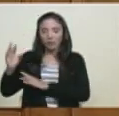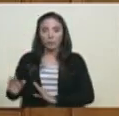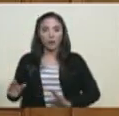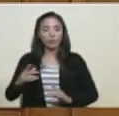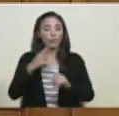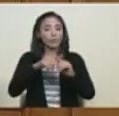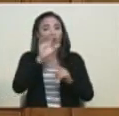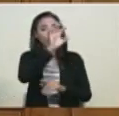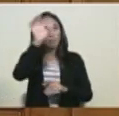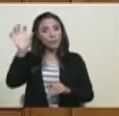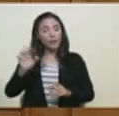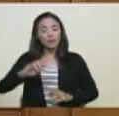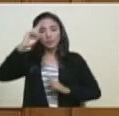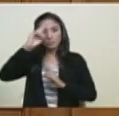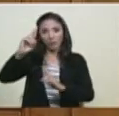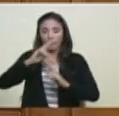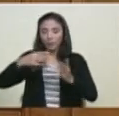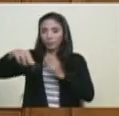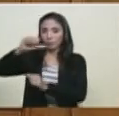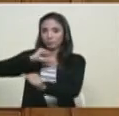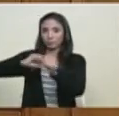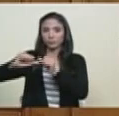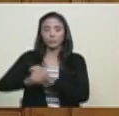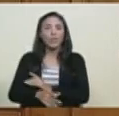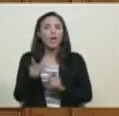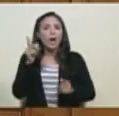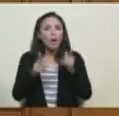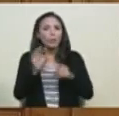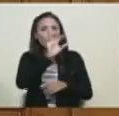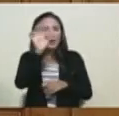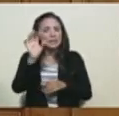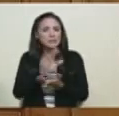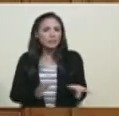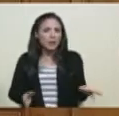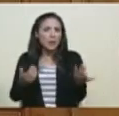mundo, inclusive a aquellos con que tenemos mayores diferencias.